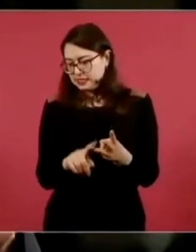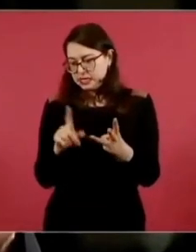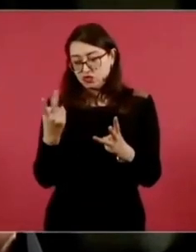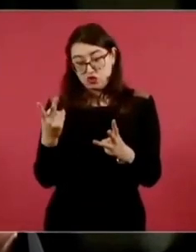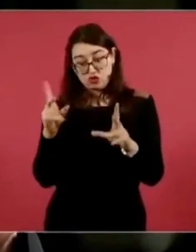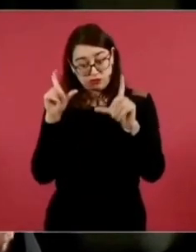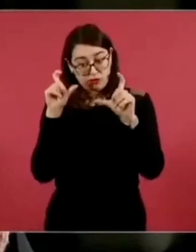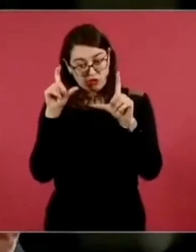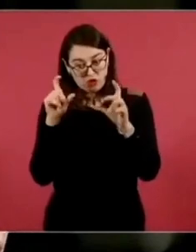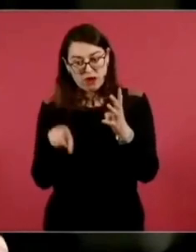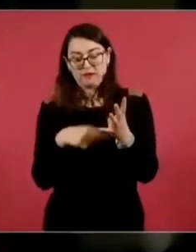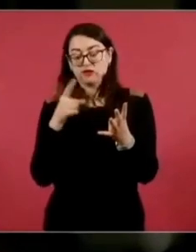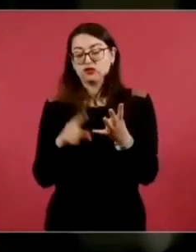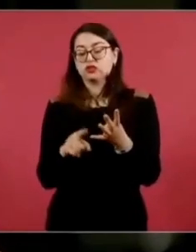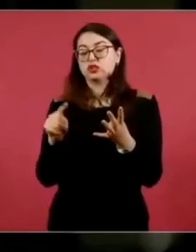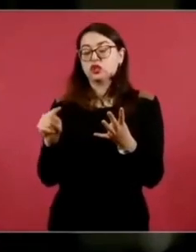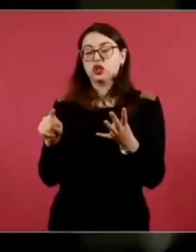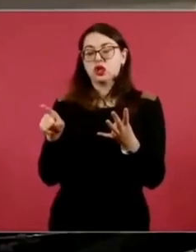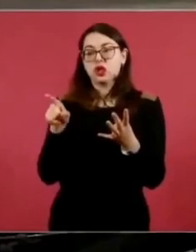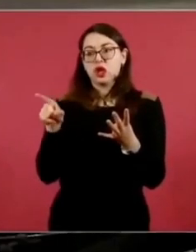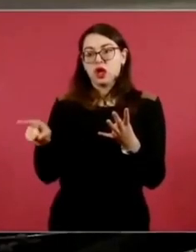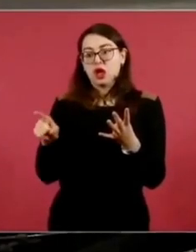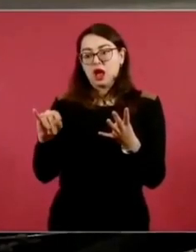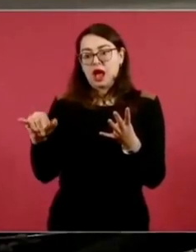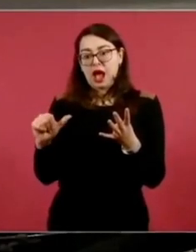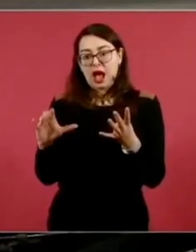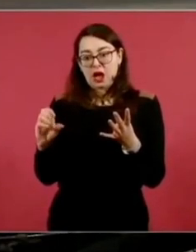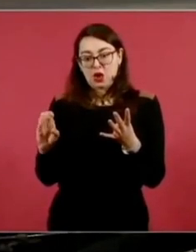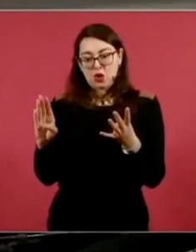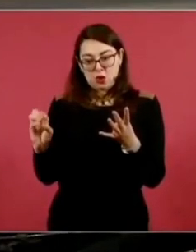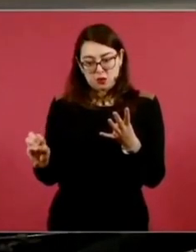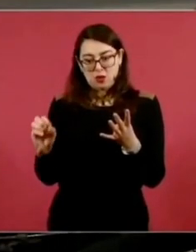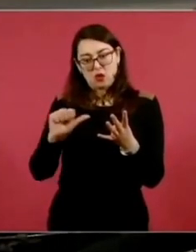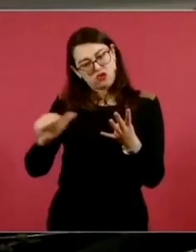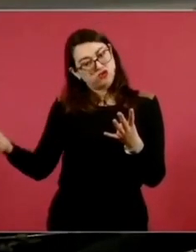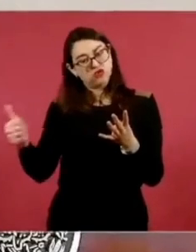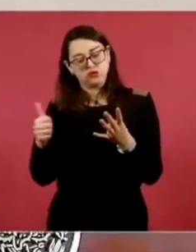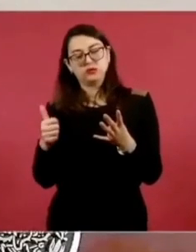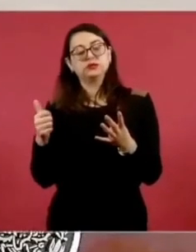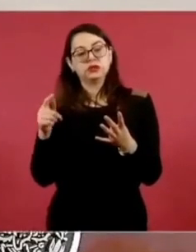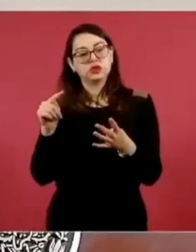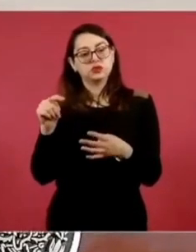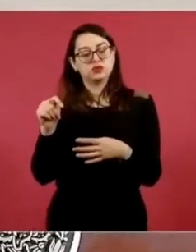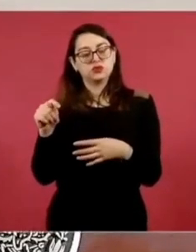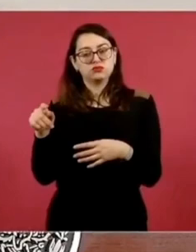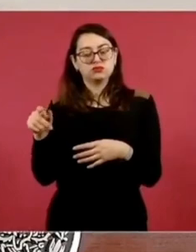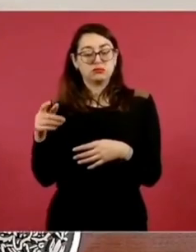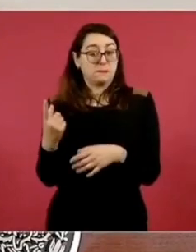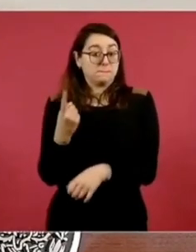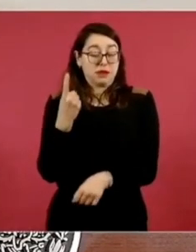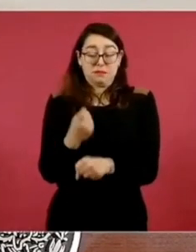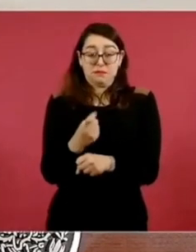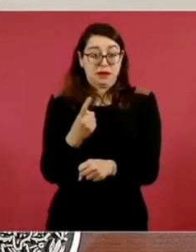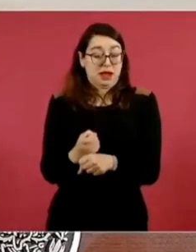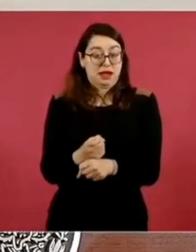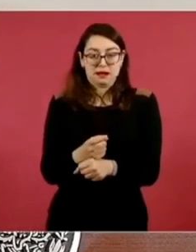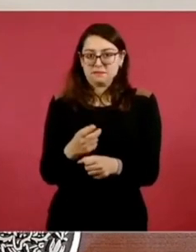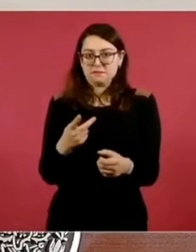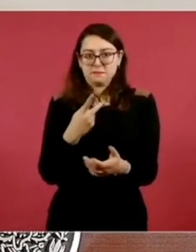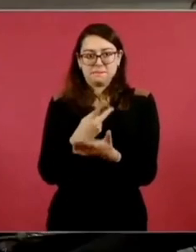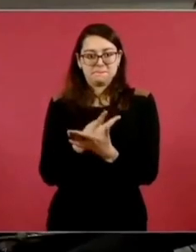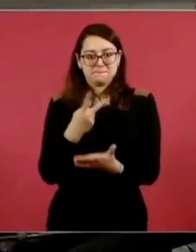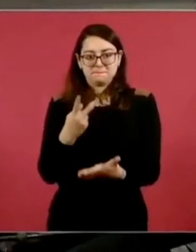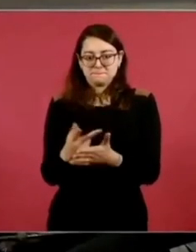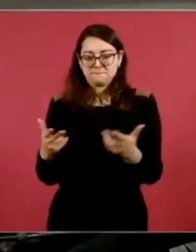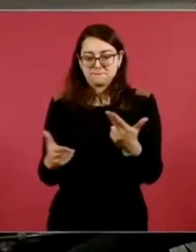director del siglo de Torreón, Jacobo de Juan Beltz. Ese fue el primer premio nacional promulgado